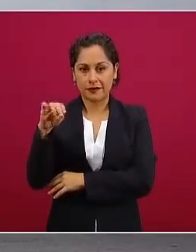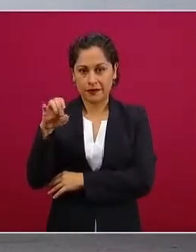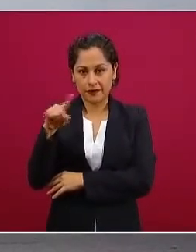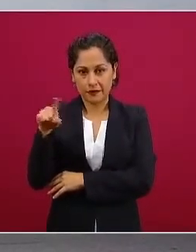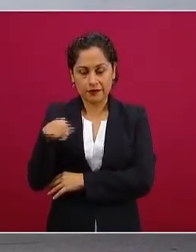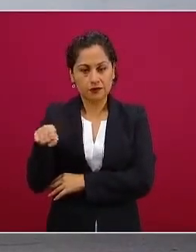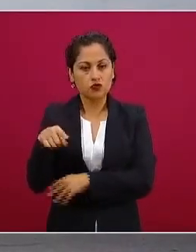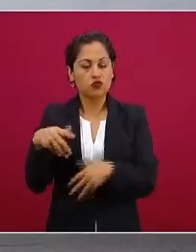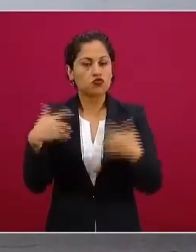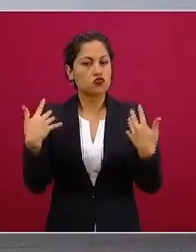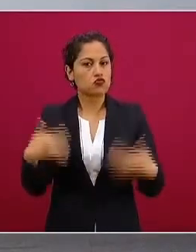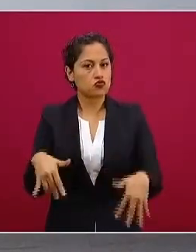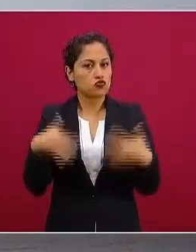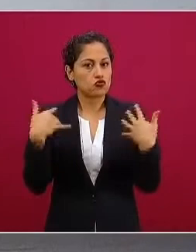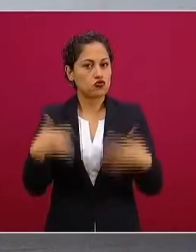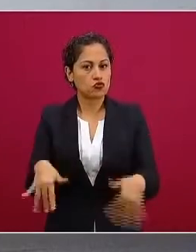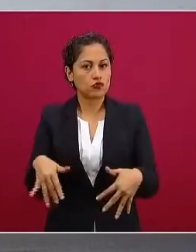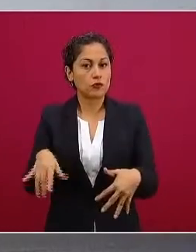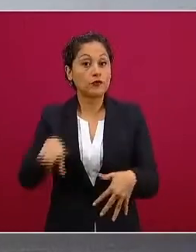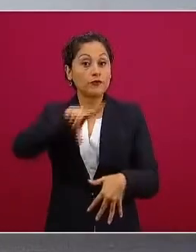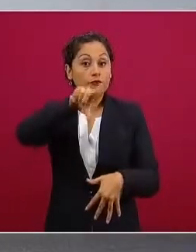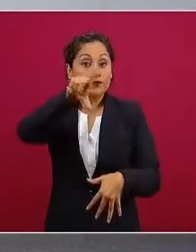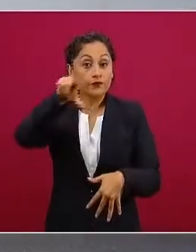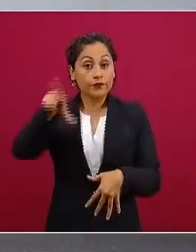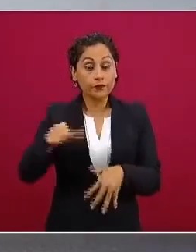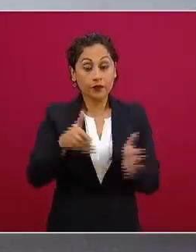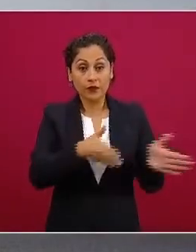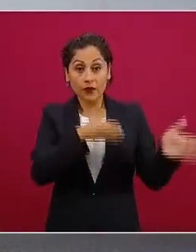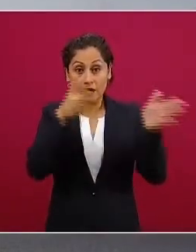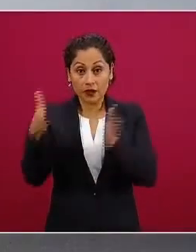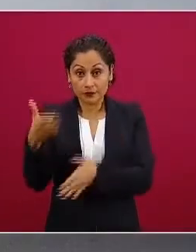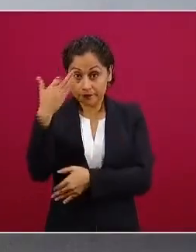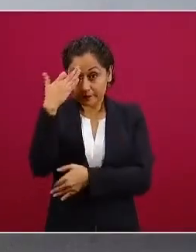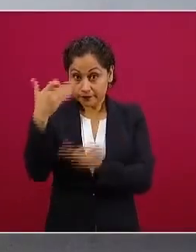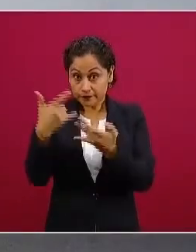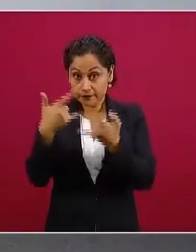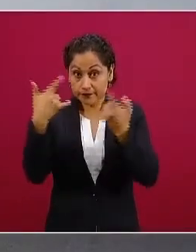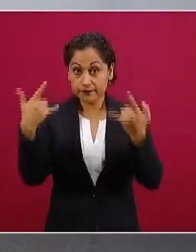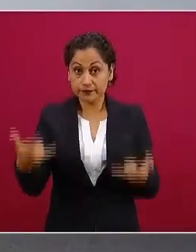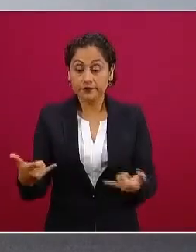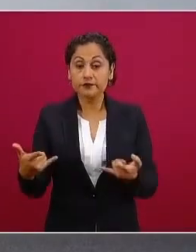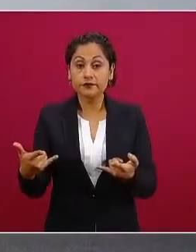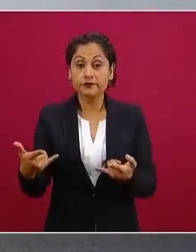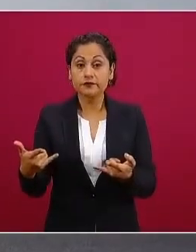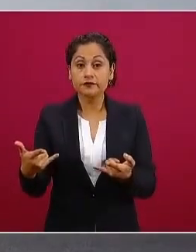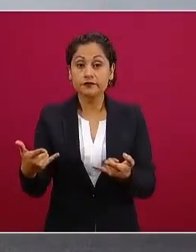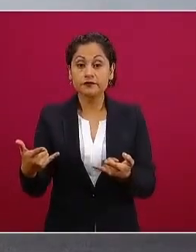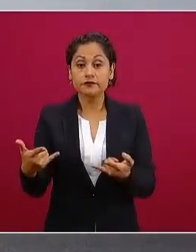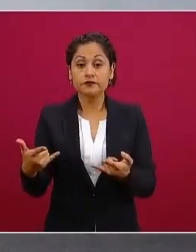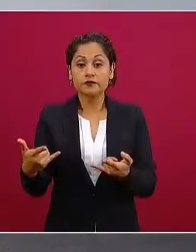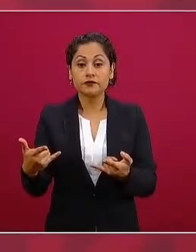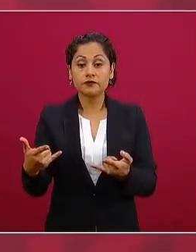y posteriormente un periodismo